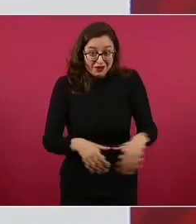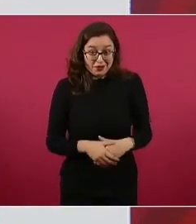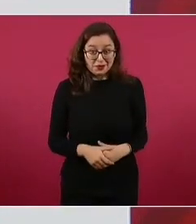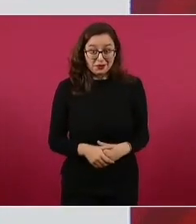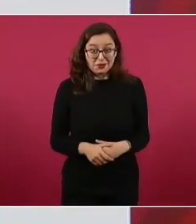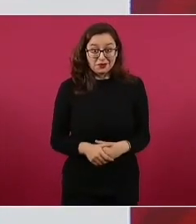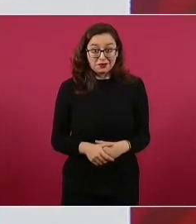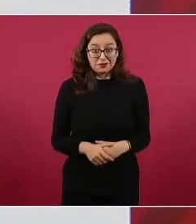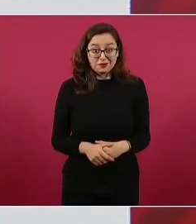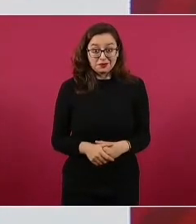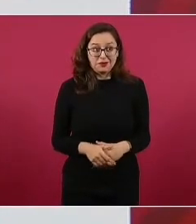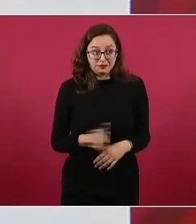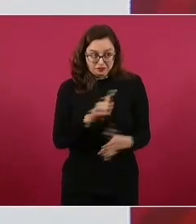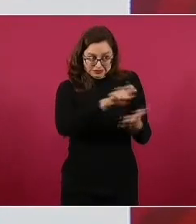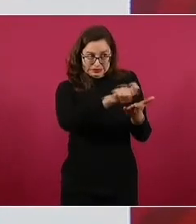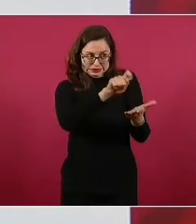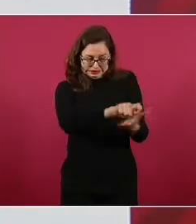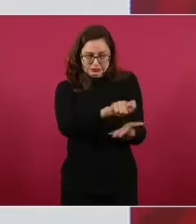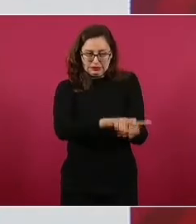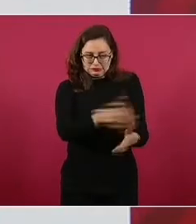ojalá y tomen nota.